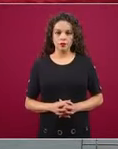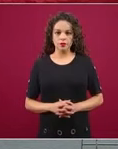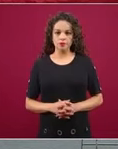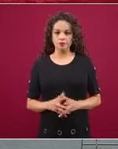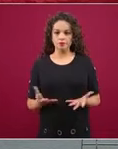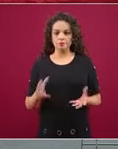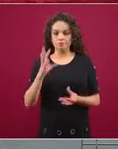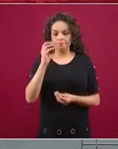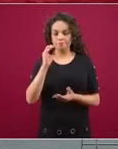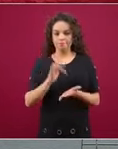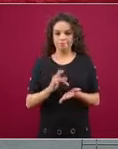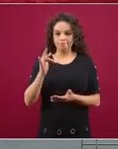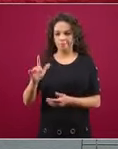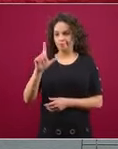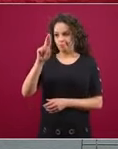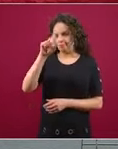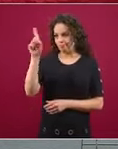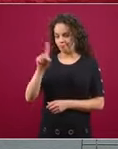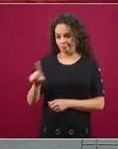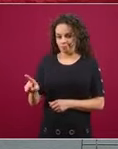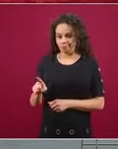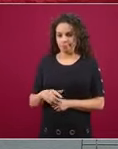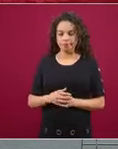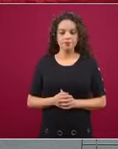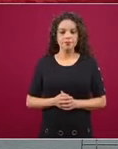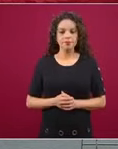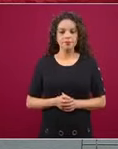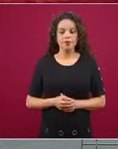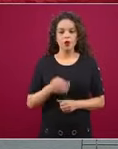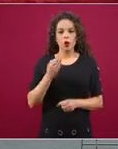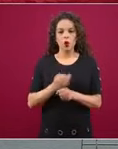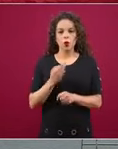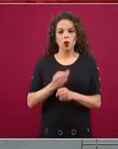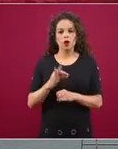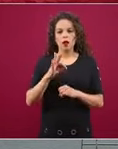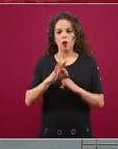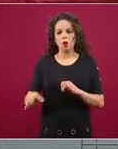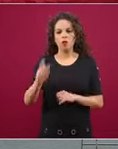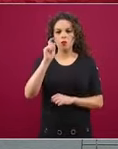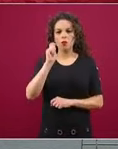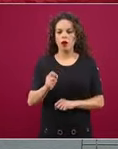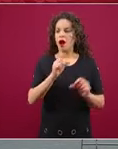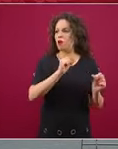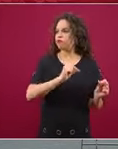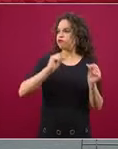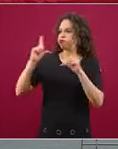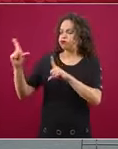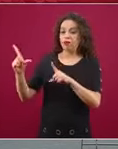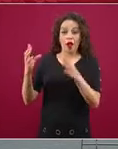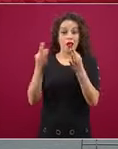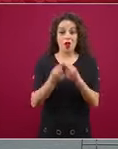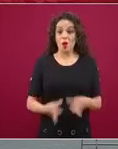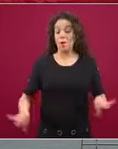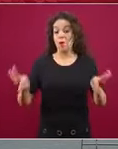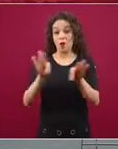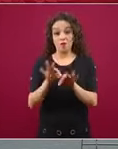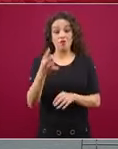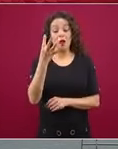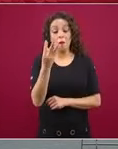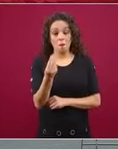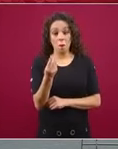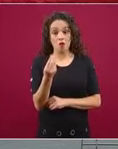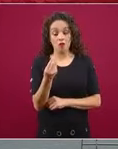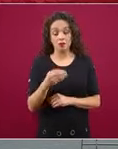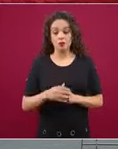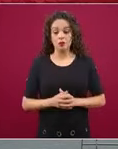Muchísimas gracias, Luz. Vamos a proyectar aquí una última lámina muy importante antes de darle el